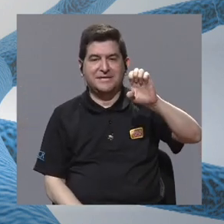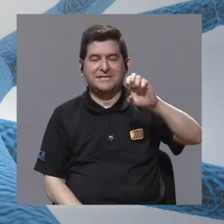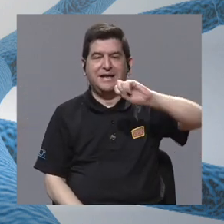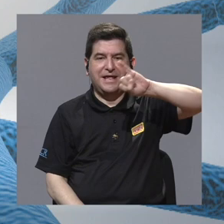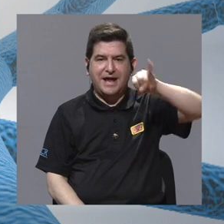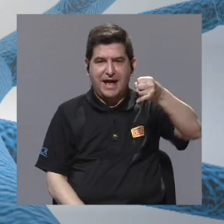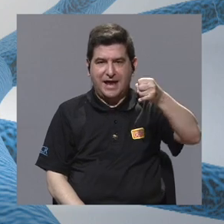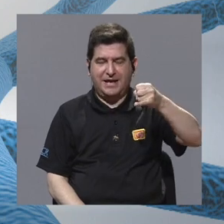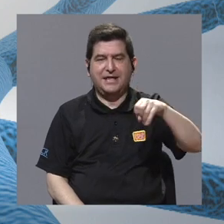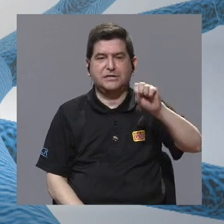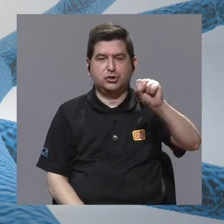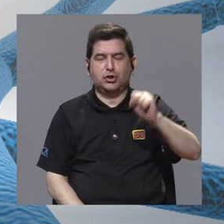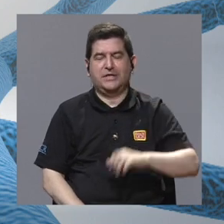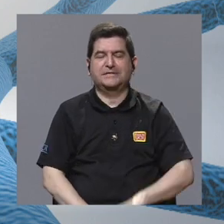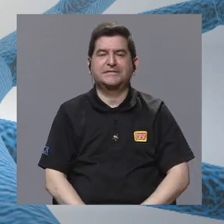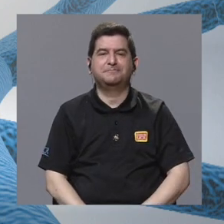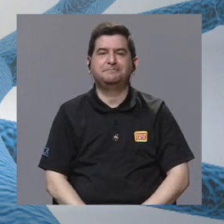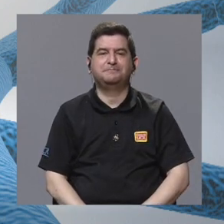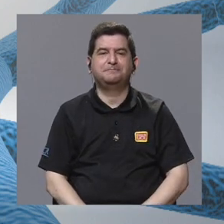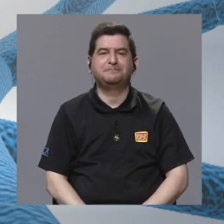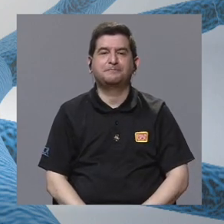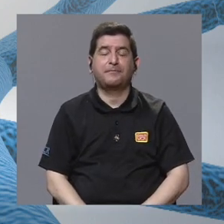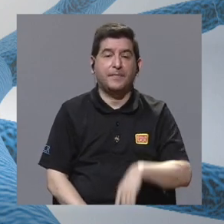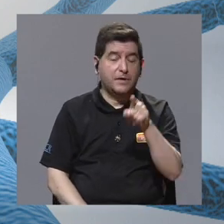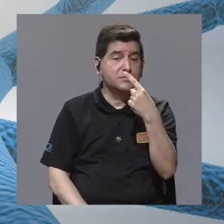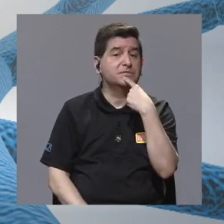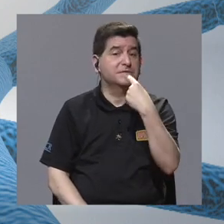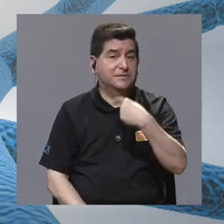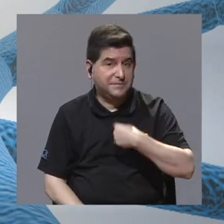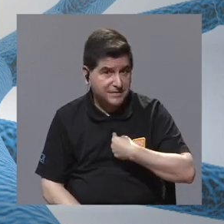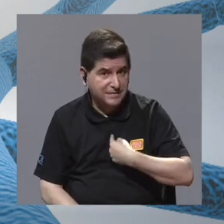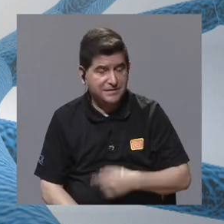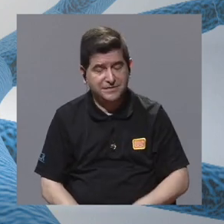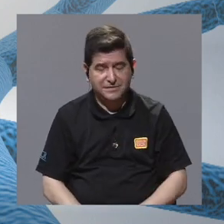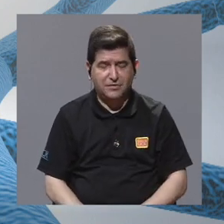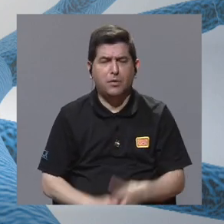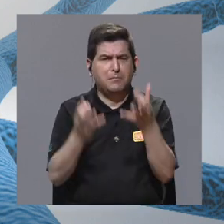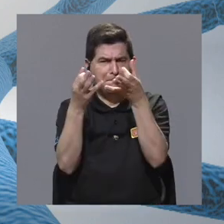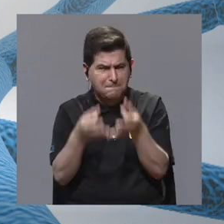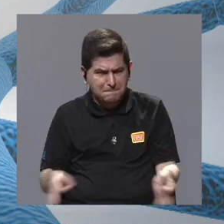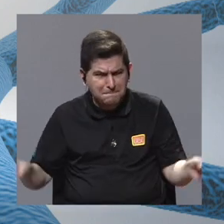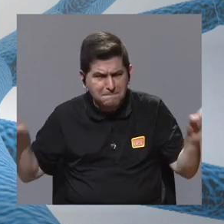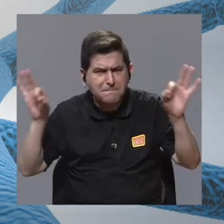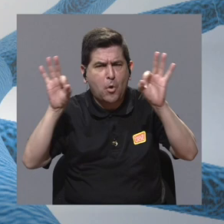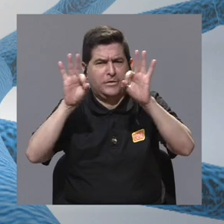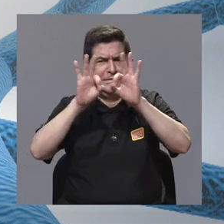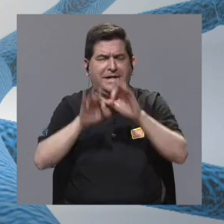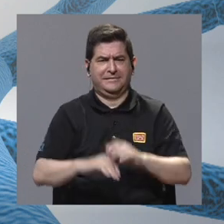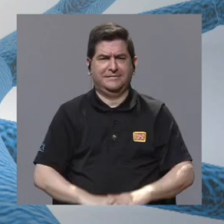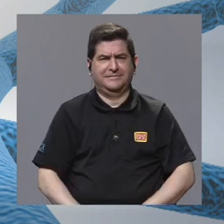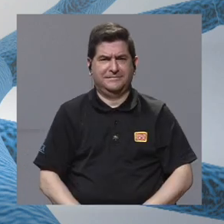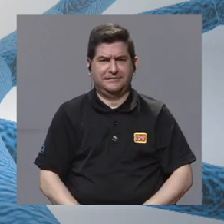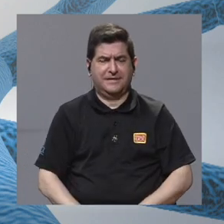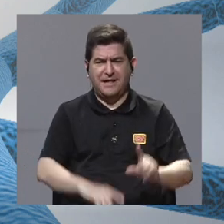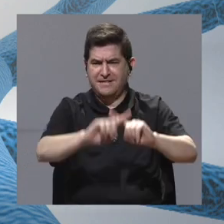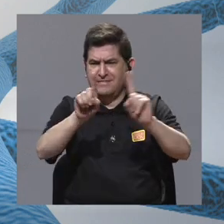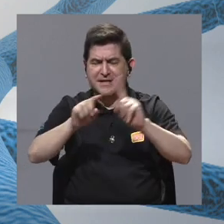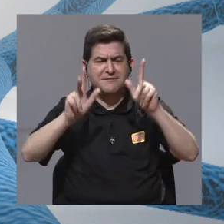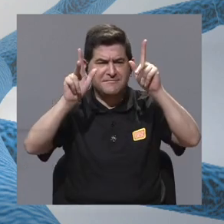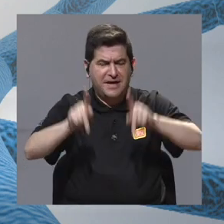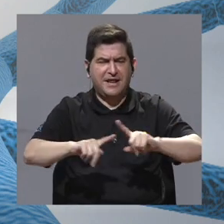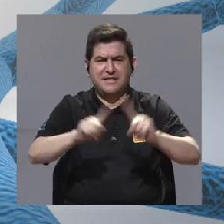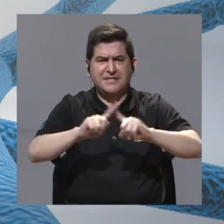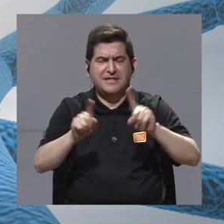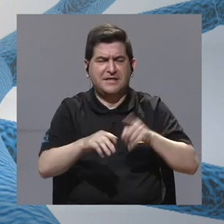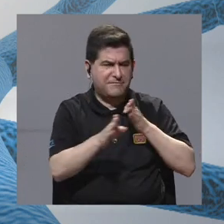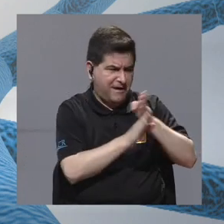Jarkín Solís. Solís, usted mencionaba de la importancia de que varias personas